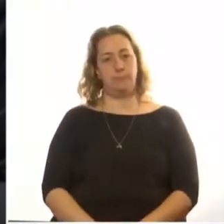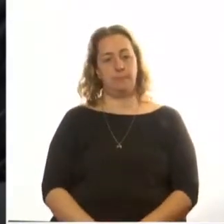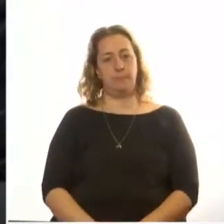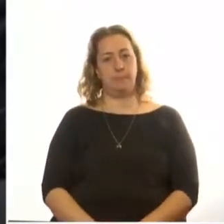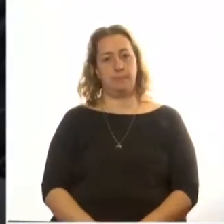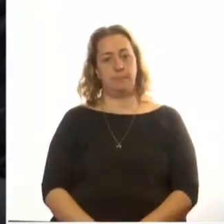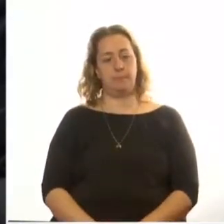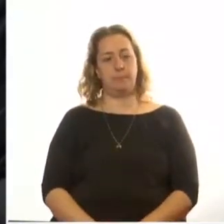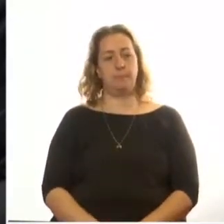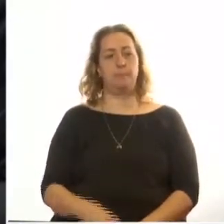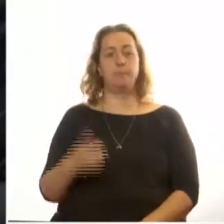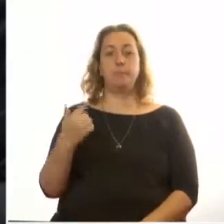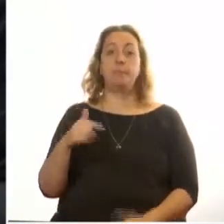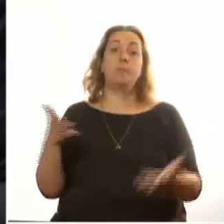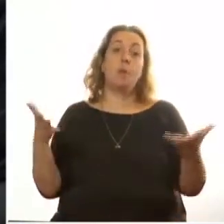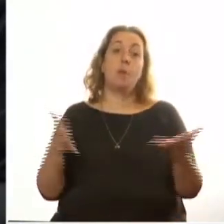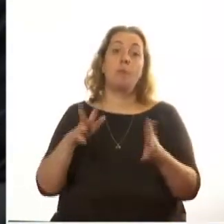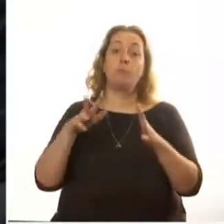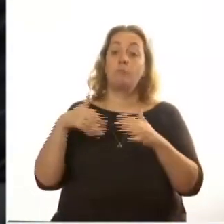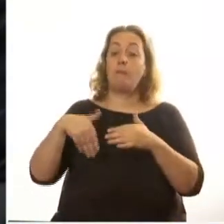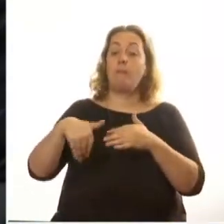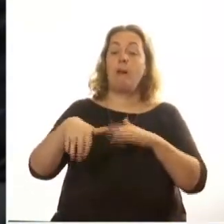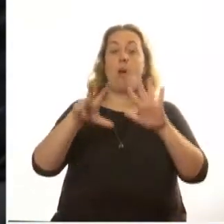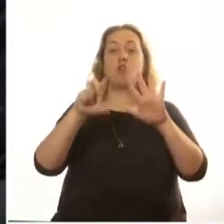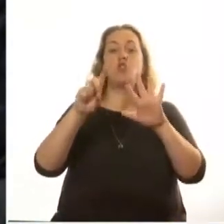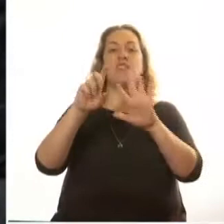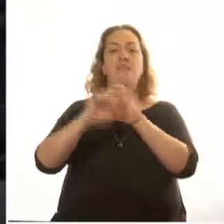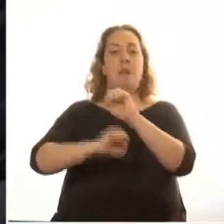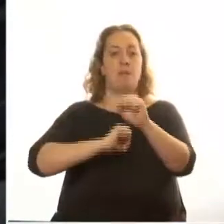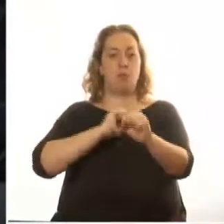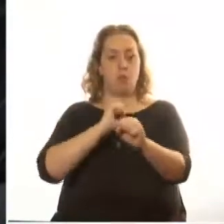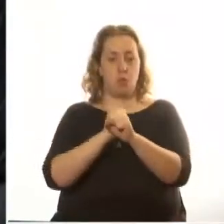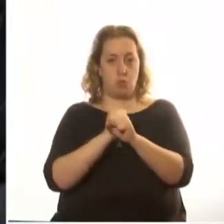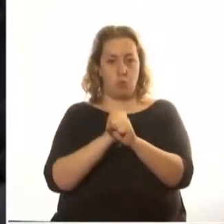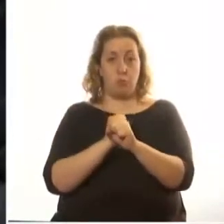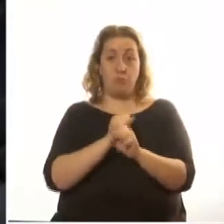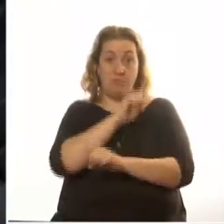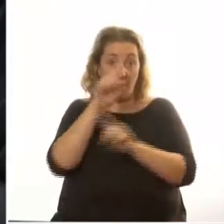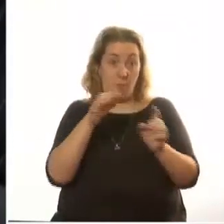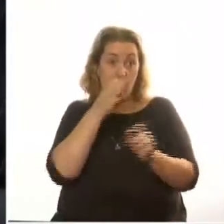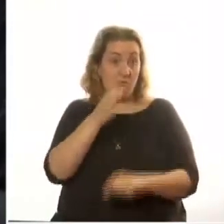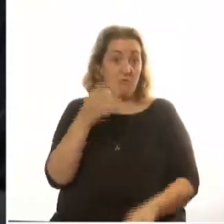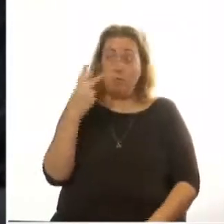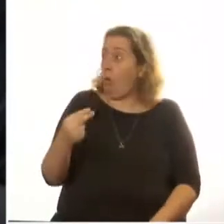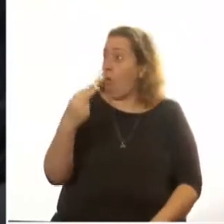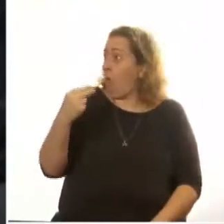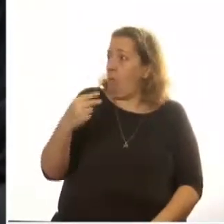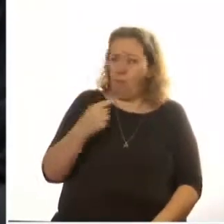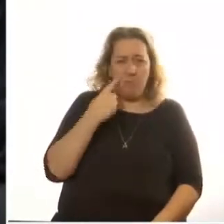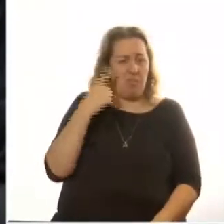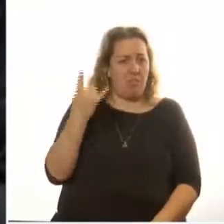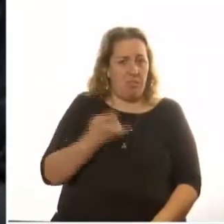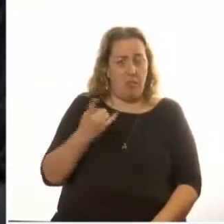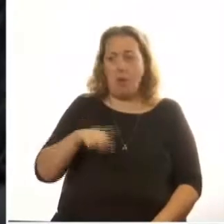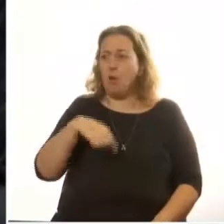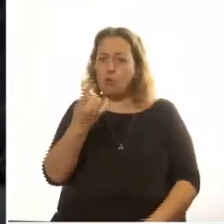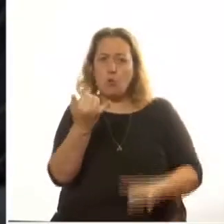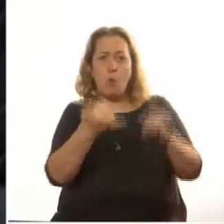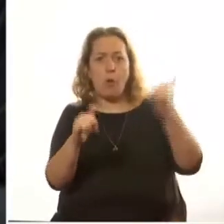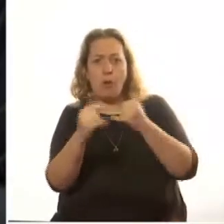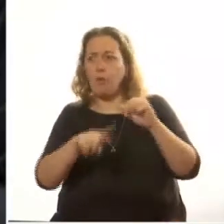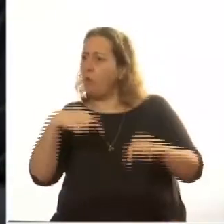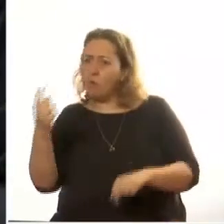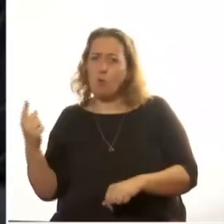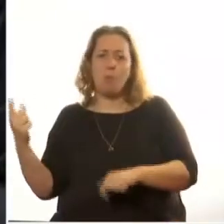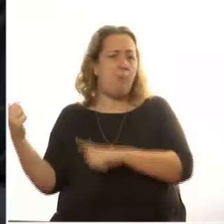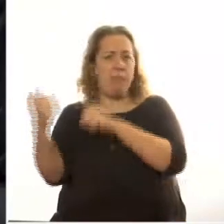Y la Shoah se acerca ahora a su 80 aniversario cuando algunos todavía lo niegan y otros hacen juegos y otros matan